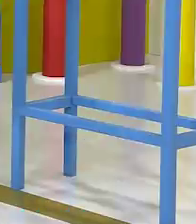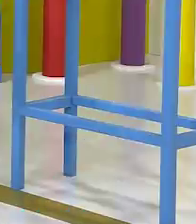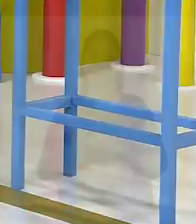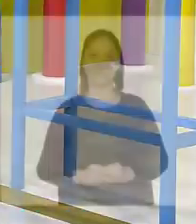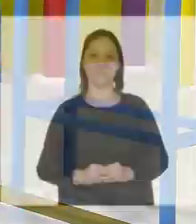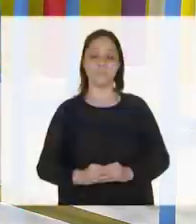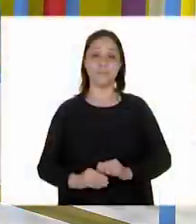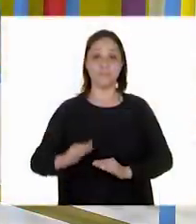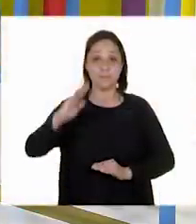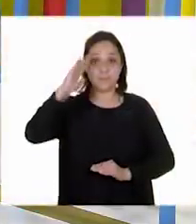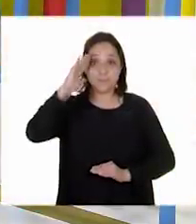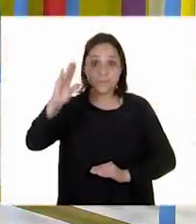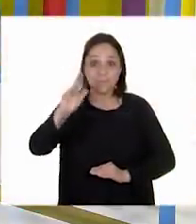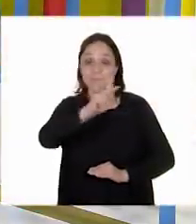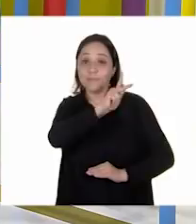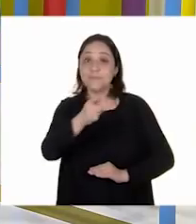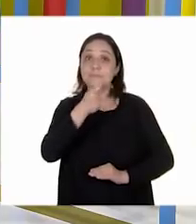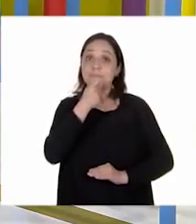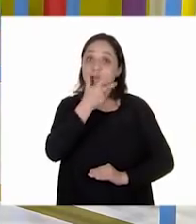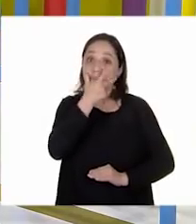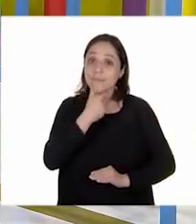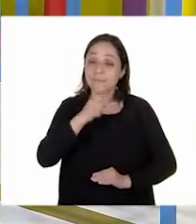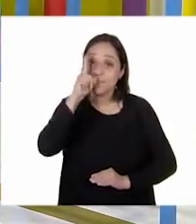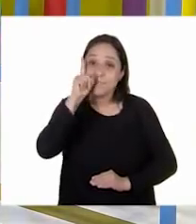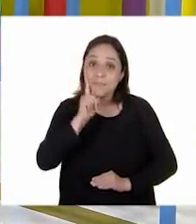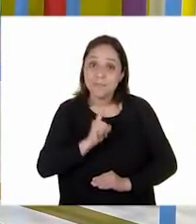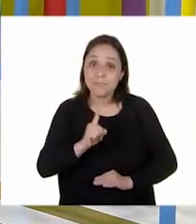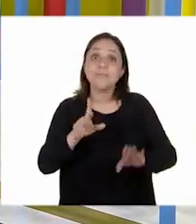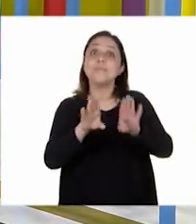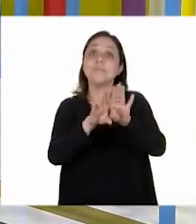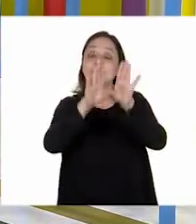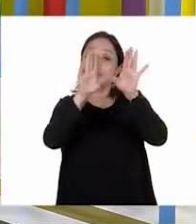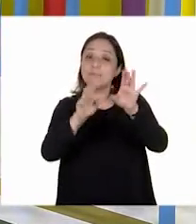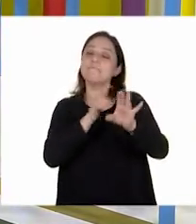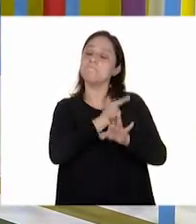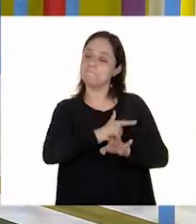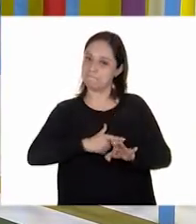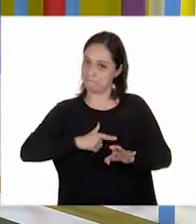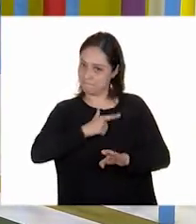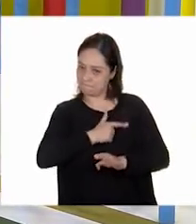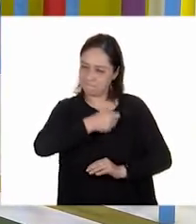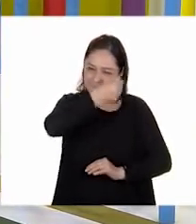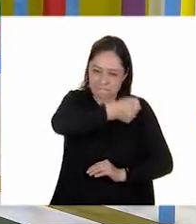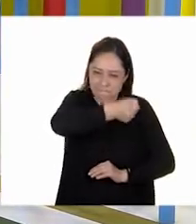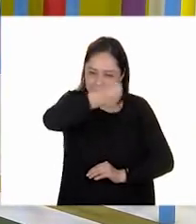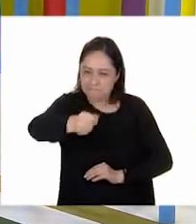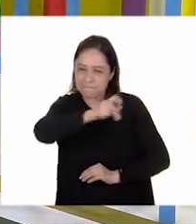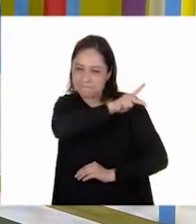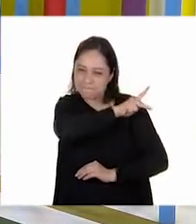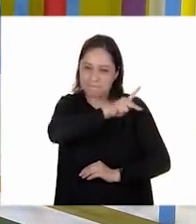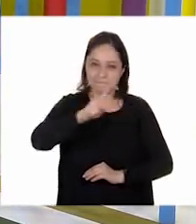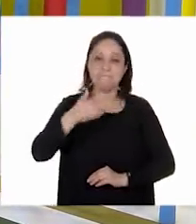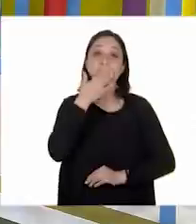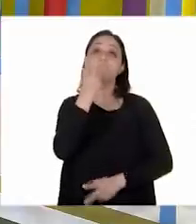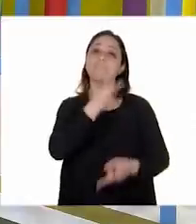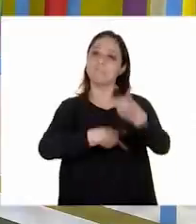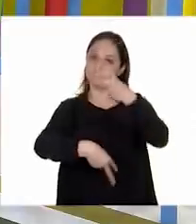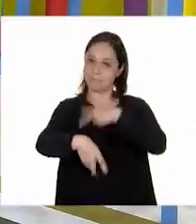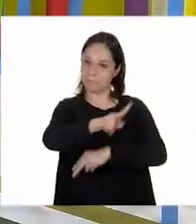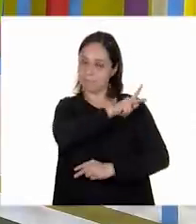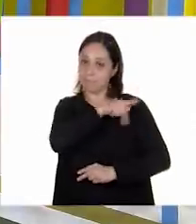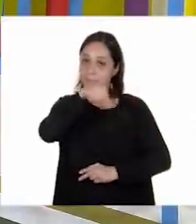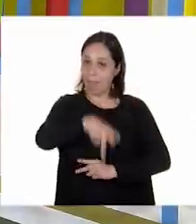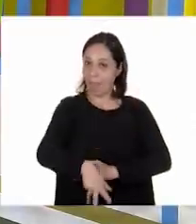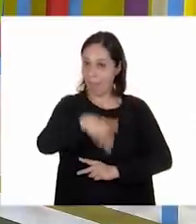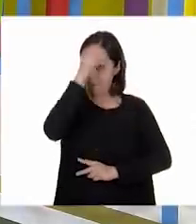Hola, niñas y niños, ¿cómo están? Me da mucho gusto saludarlas y saludarlos. Bienvenidas y bienvenidos a